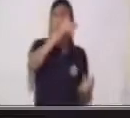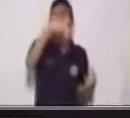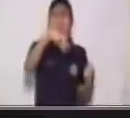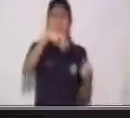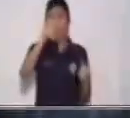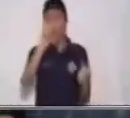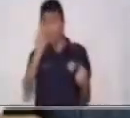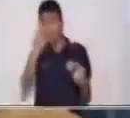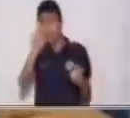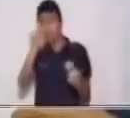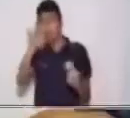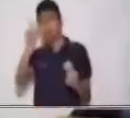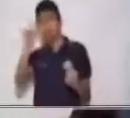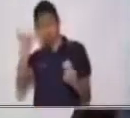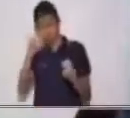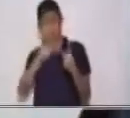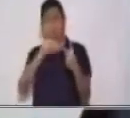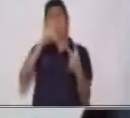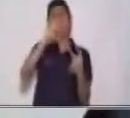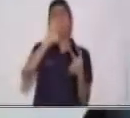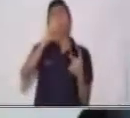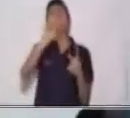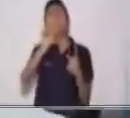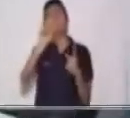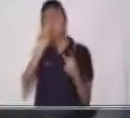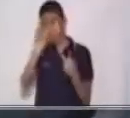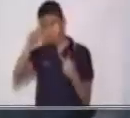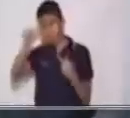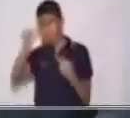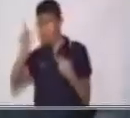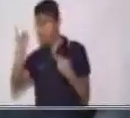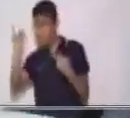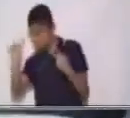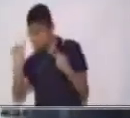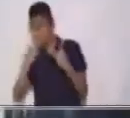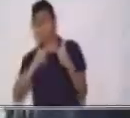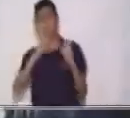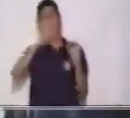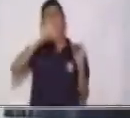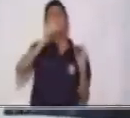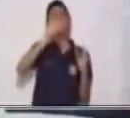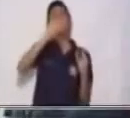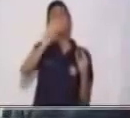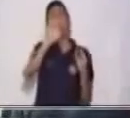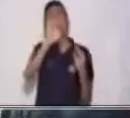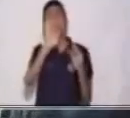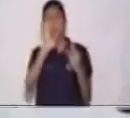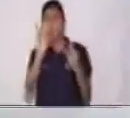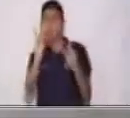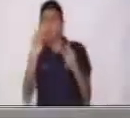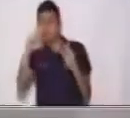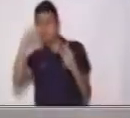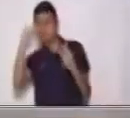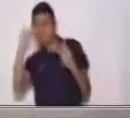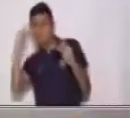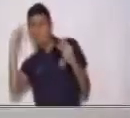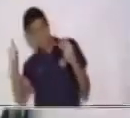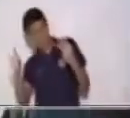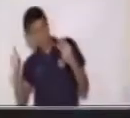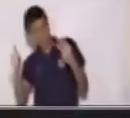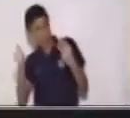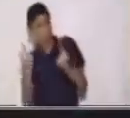Susi? Memo y María. Mateo y Tita. Sí,